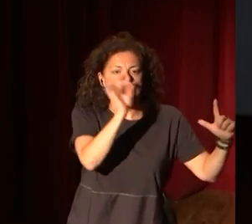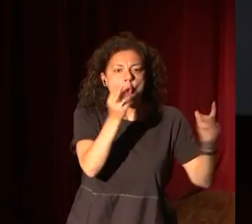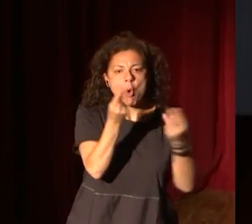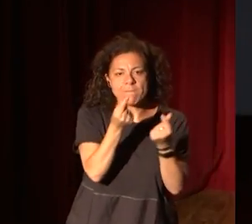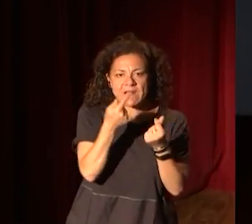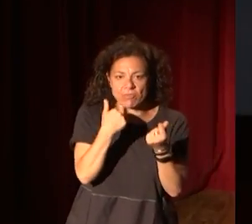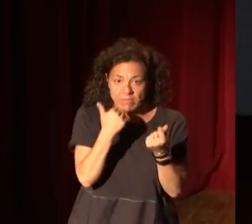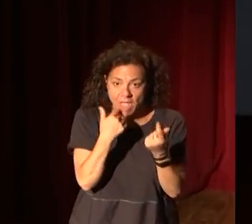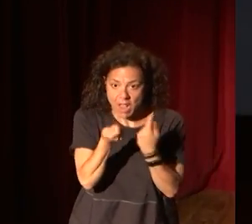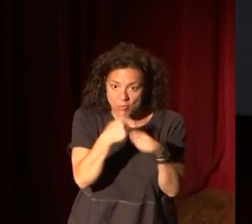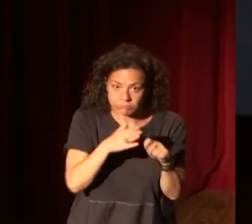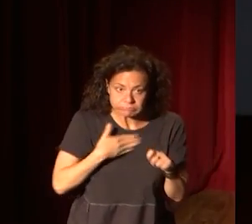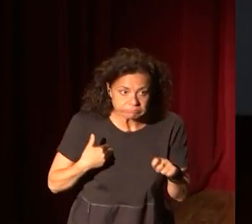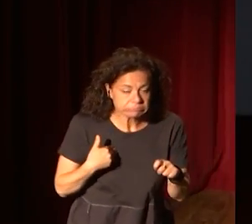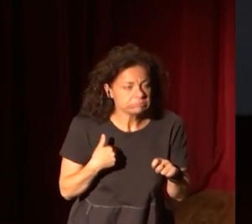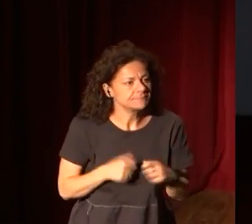lo que sea.